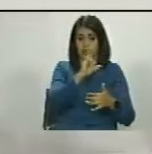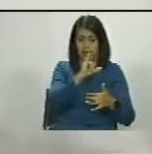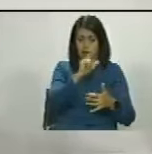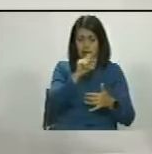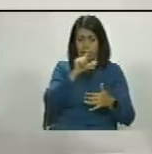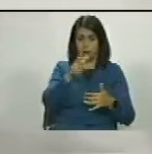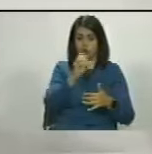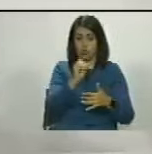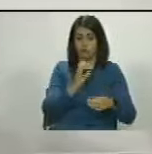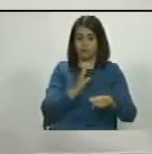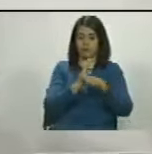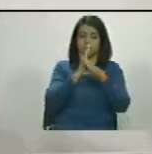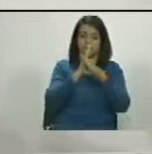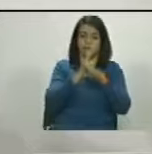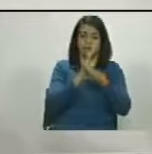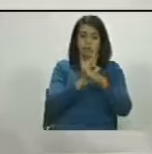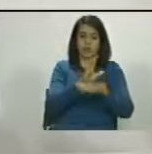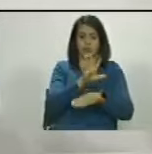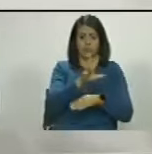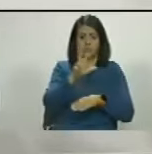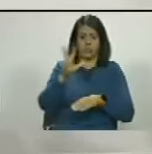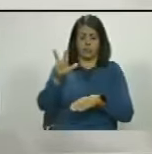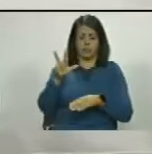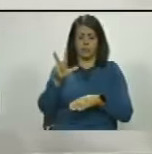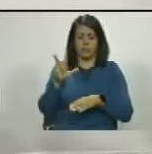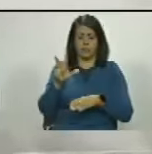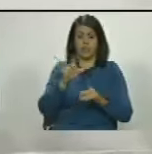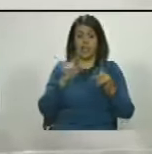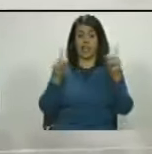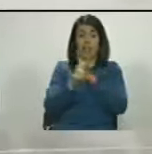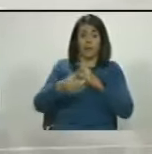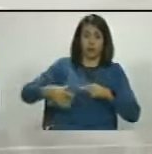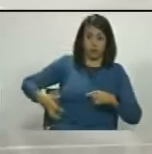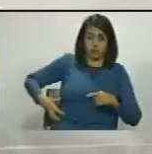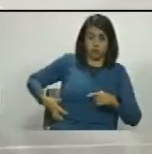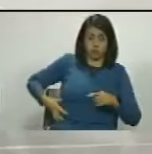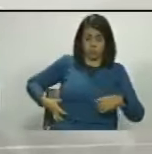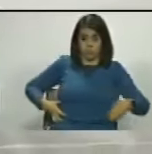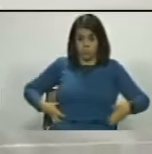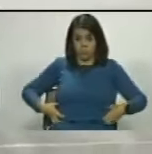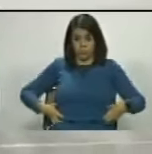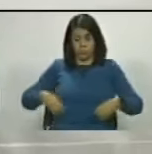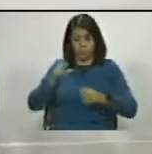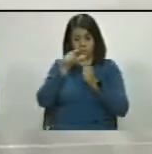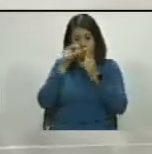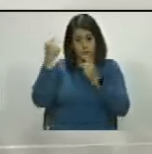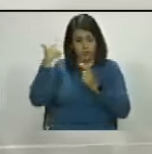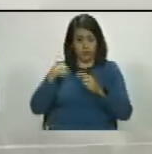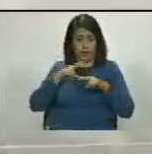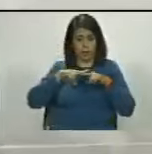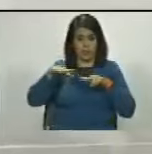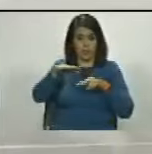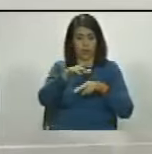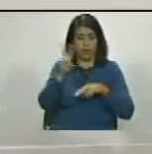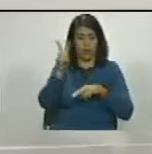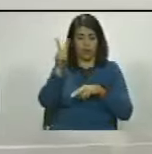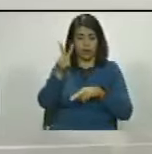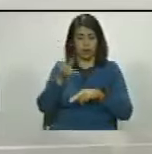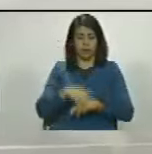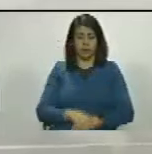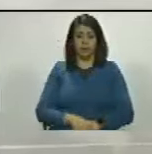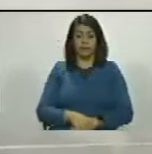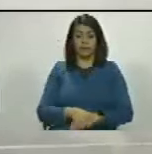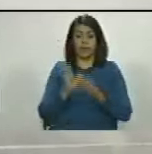que se llevara a cabo 53 trasplantes de hígado y médula ósea a niños venezolanos, niñas